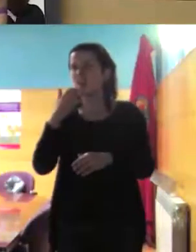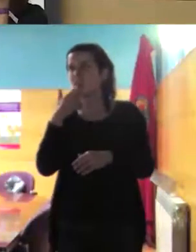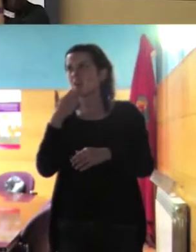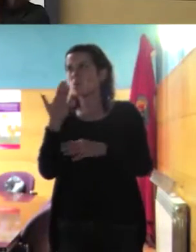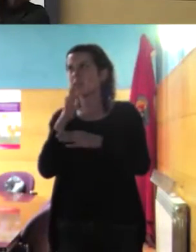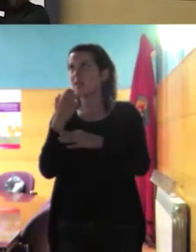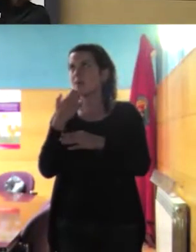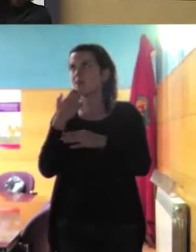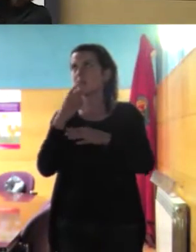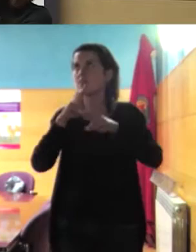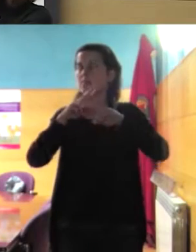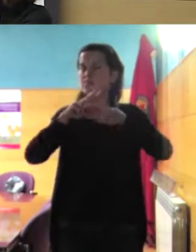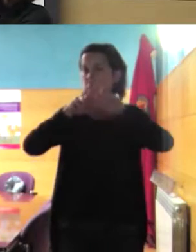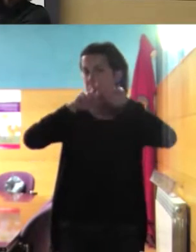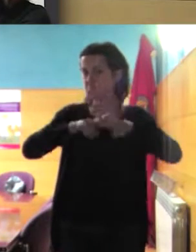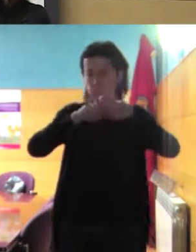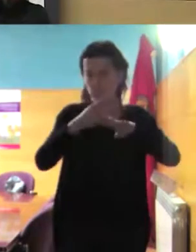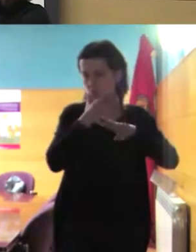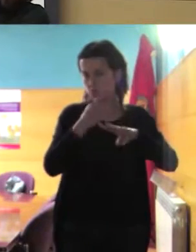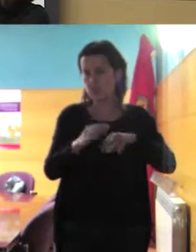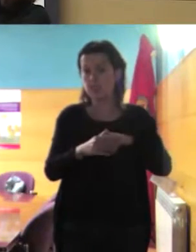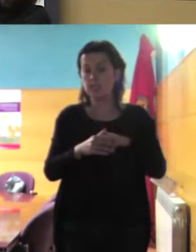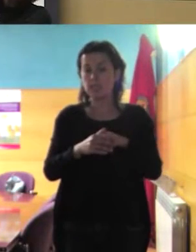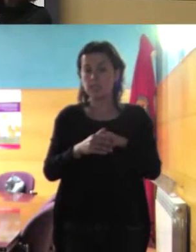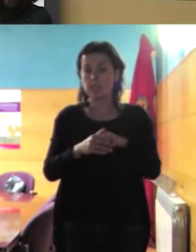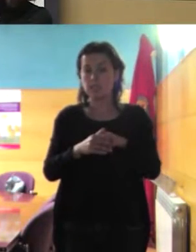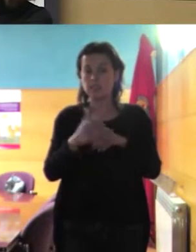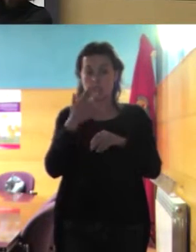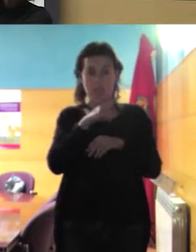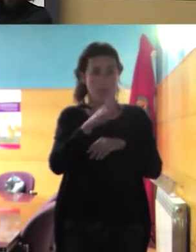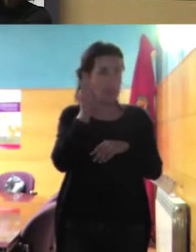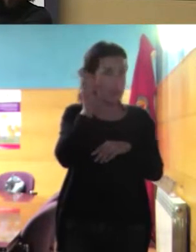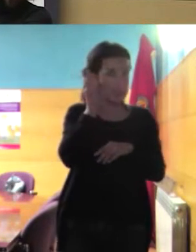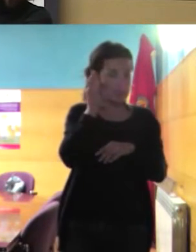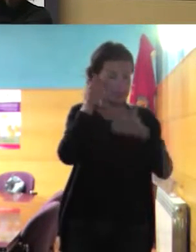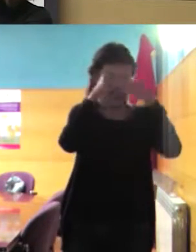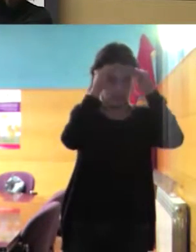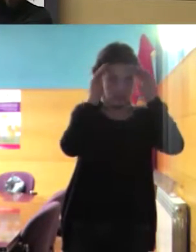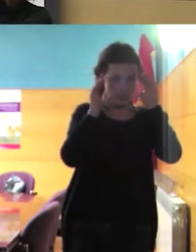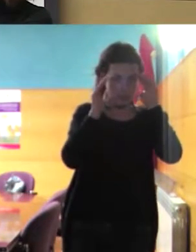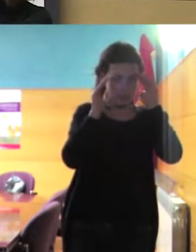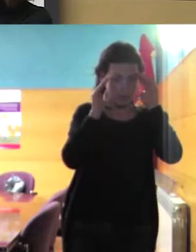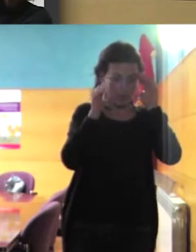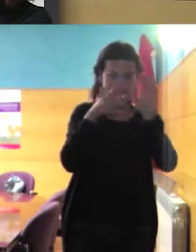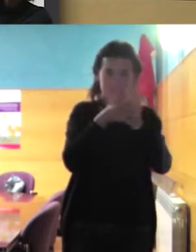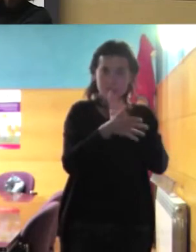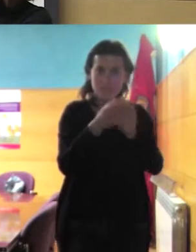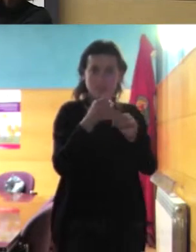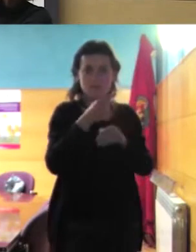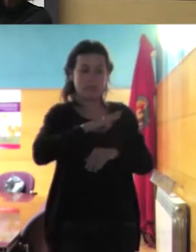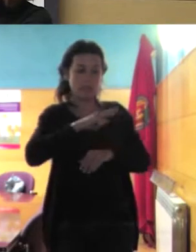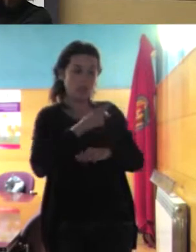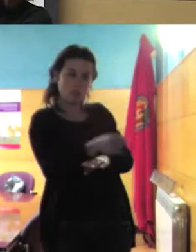hace un análisis para mí muy simple y que las niñas que se ponen velo responden exclusivamente a un mandato religioso entonces